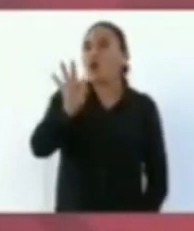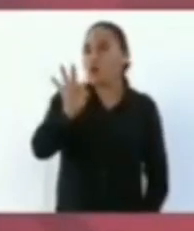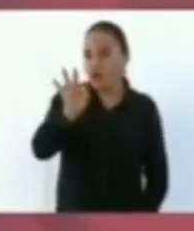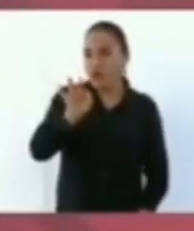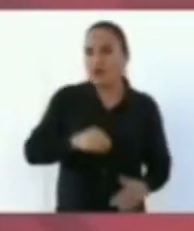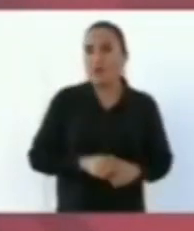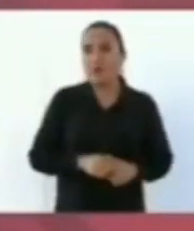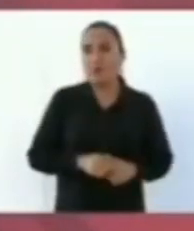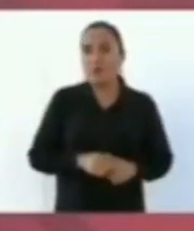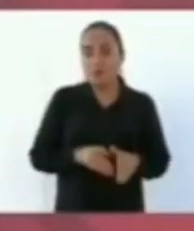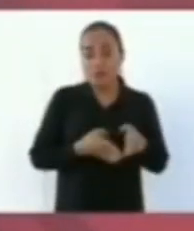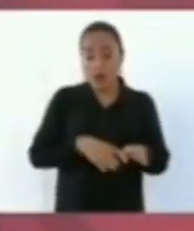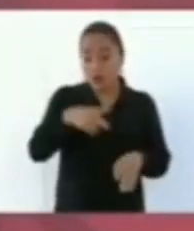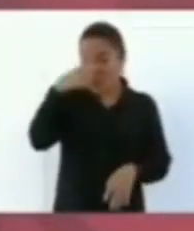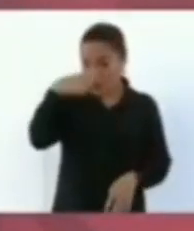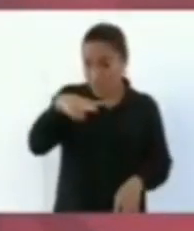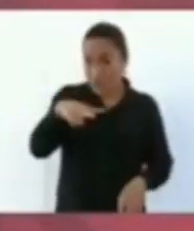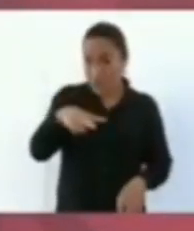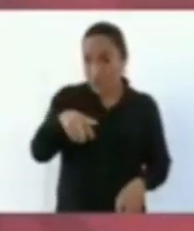Banamex 28,